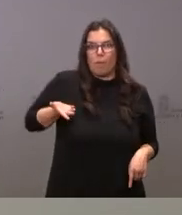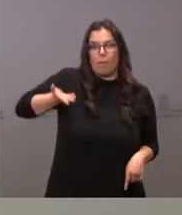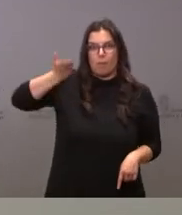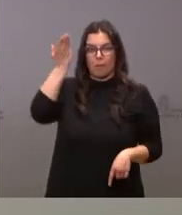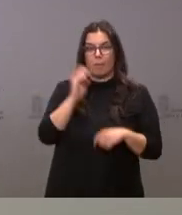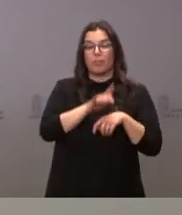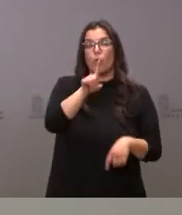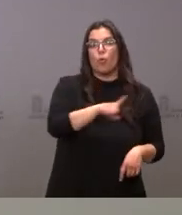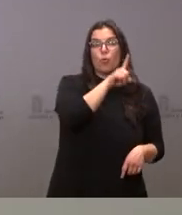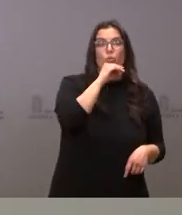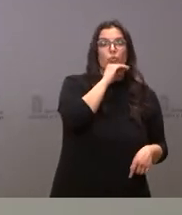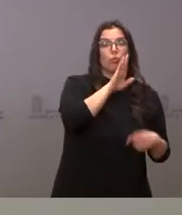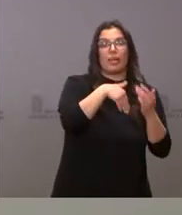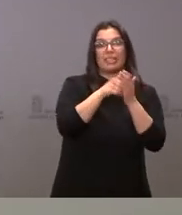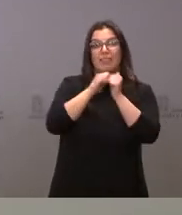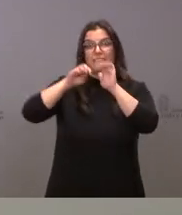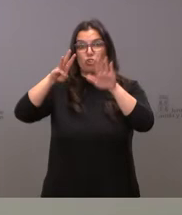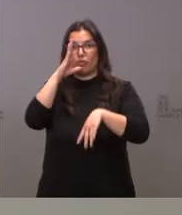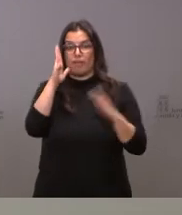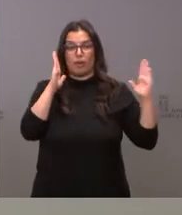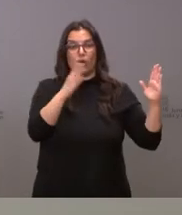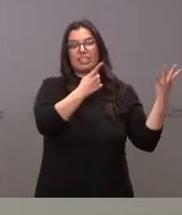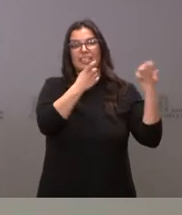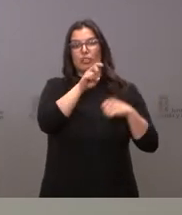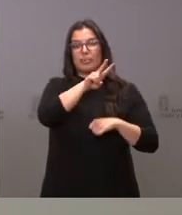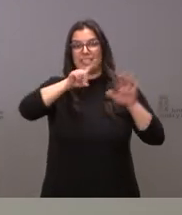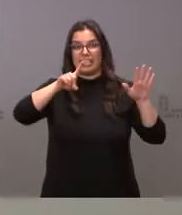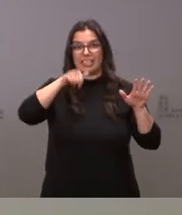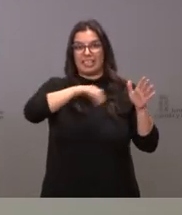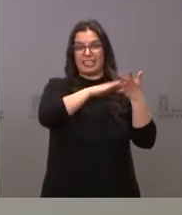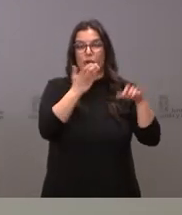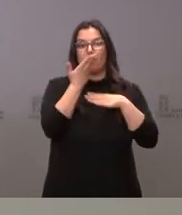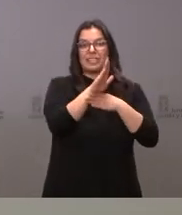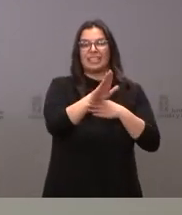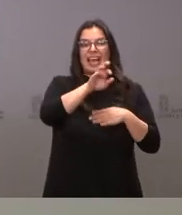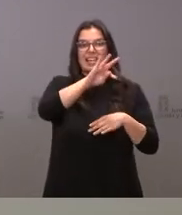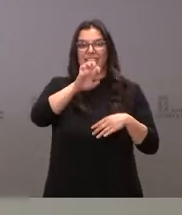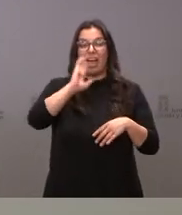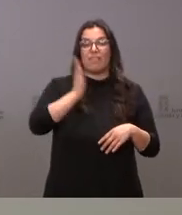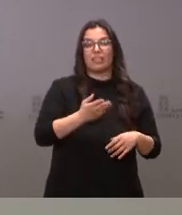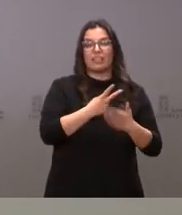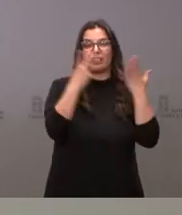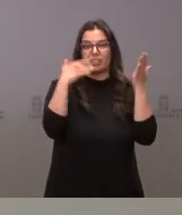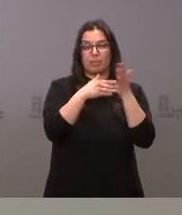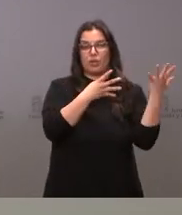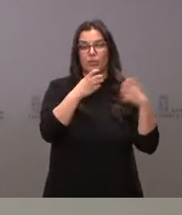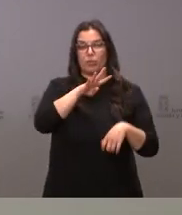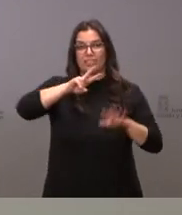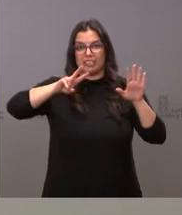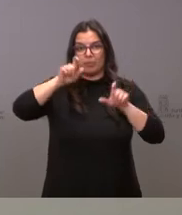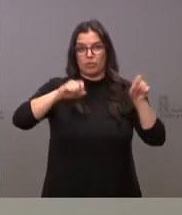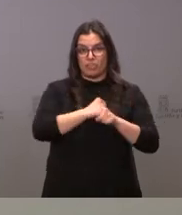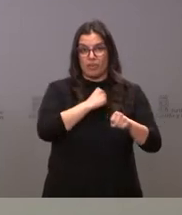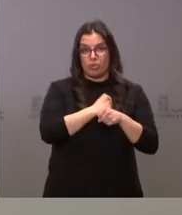el 28 de febrero se presentaron 226 expedientes en Castilla y León que afectaron a 17.947